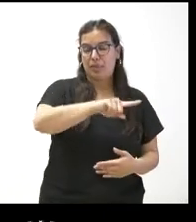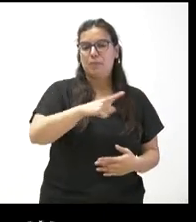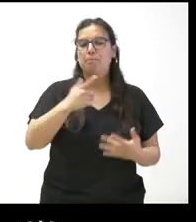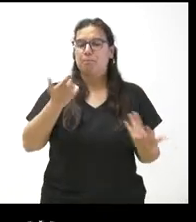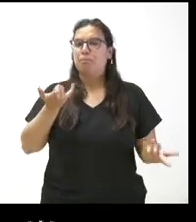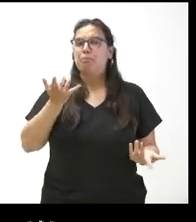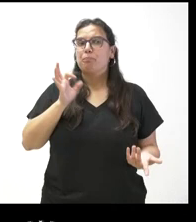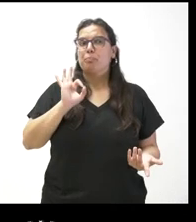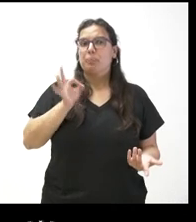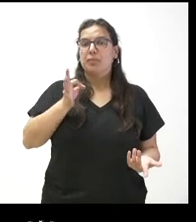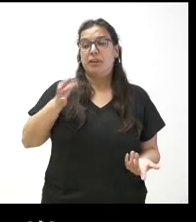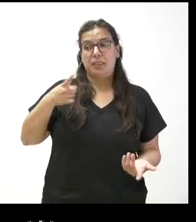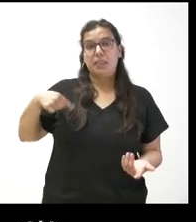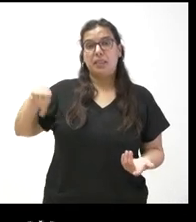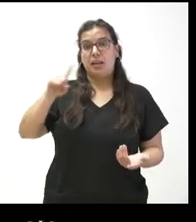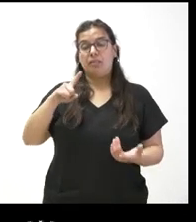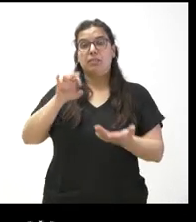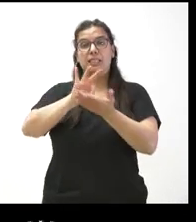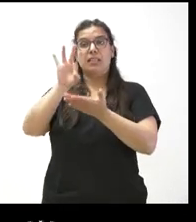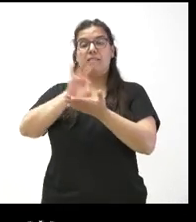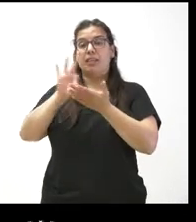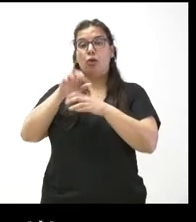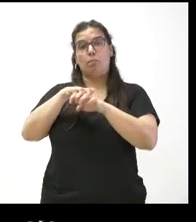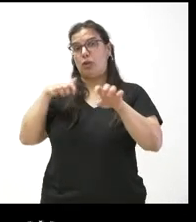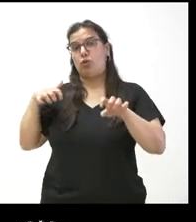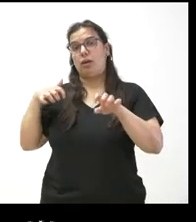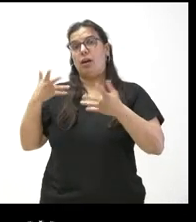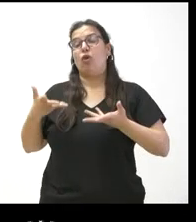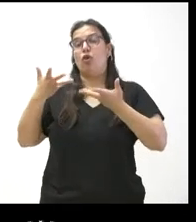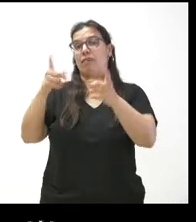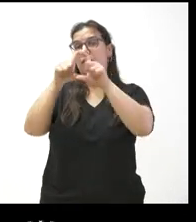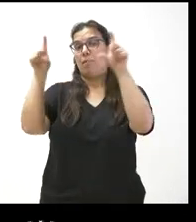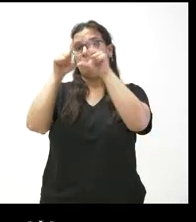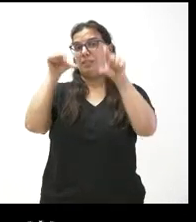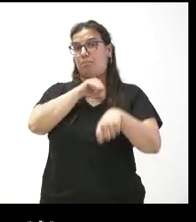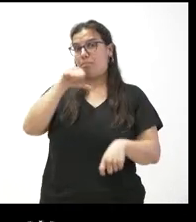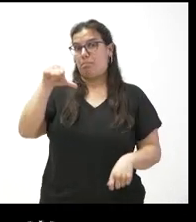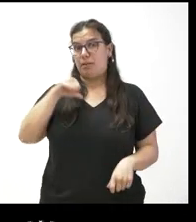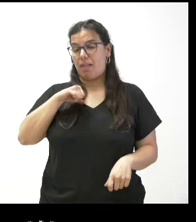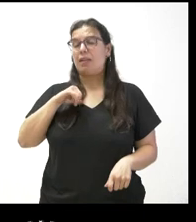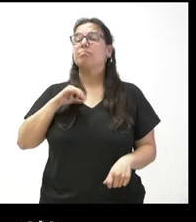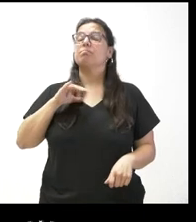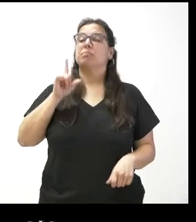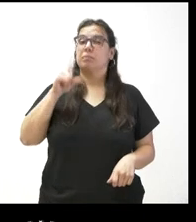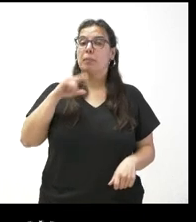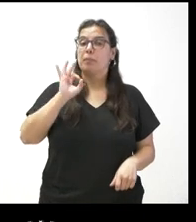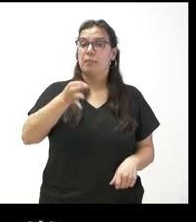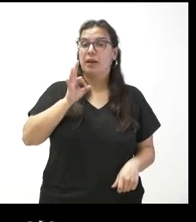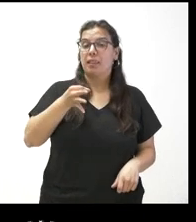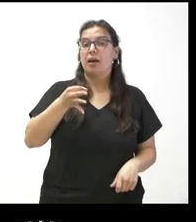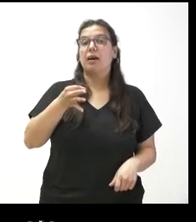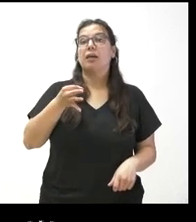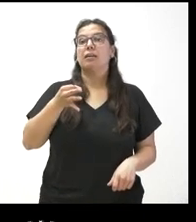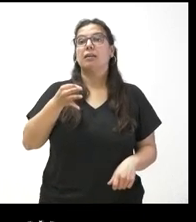la mayor parte de este servicio lo prestan empresas privadas y es verdad que depende de ellas